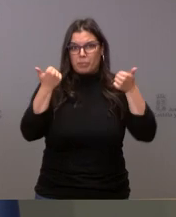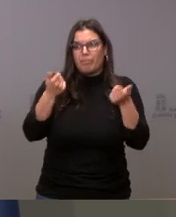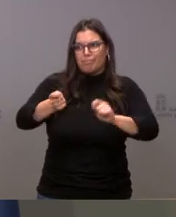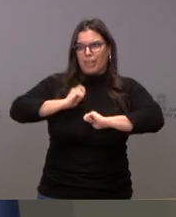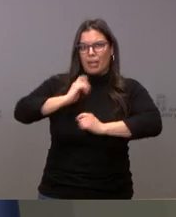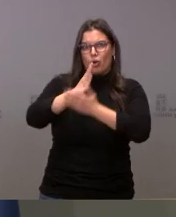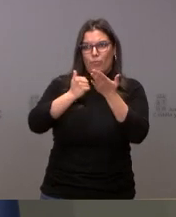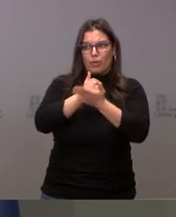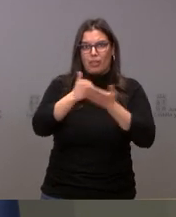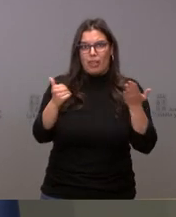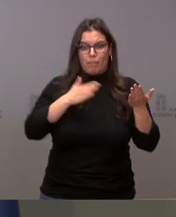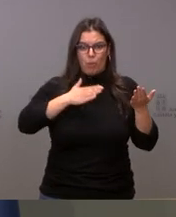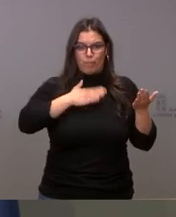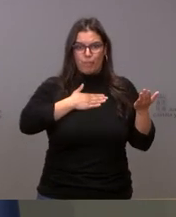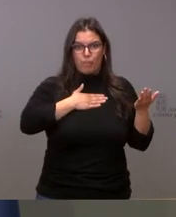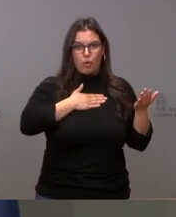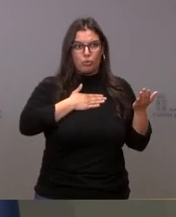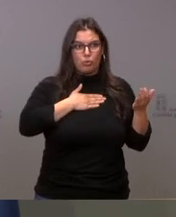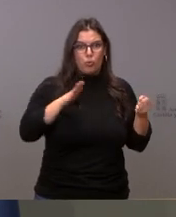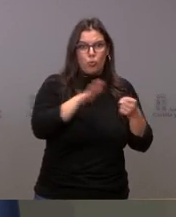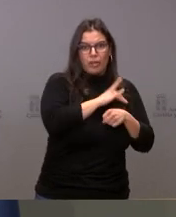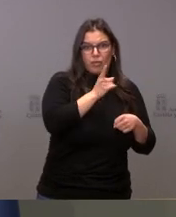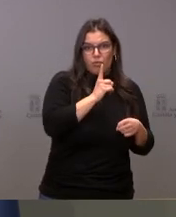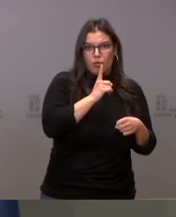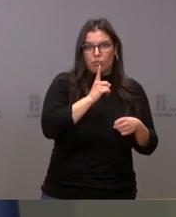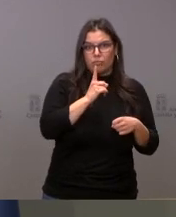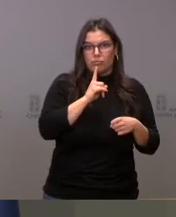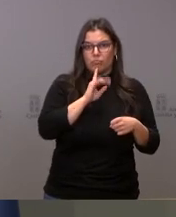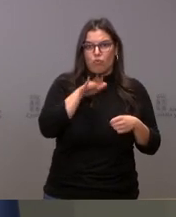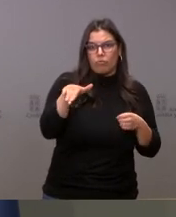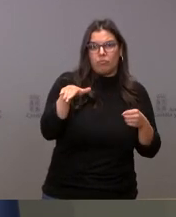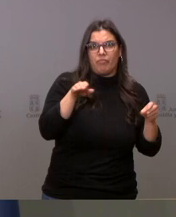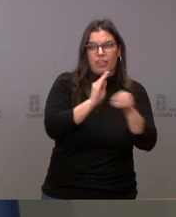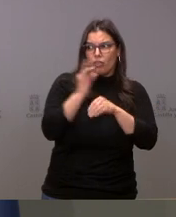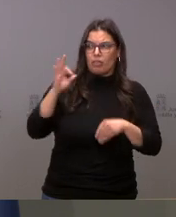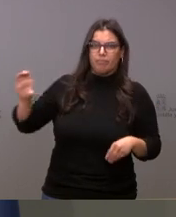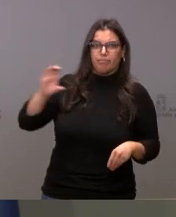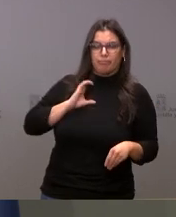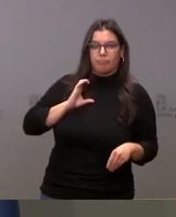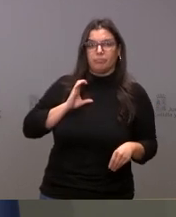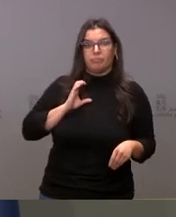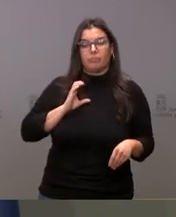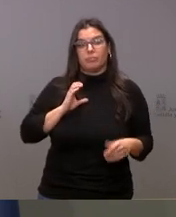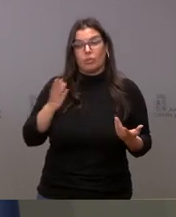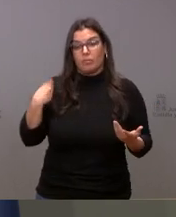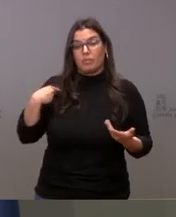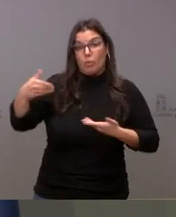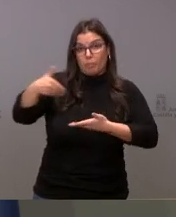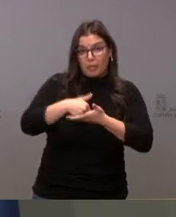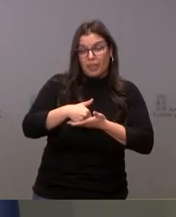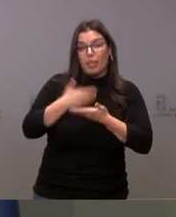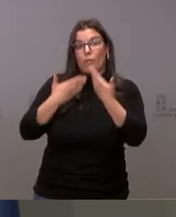que no disponer de recursos para su adecuada financiación. Y en todo caso, vinculado a esa demanda del fondo COVID,